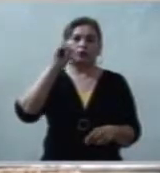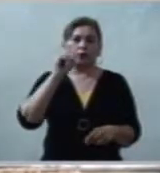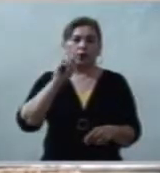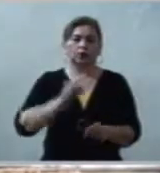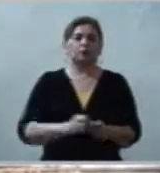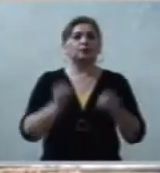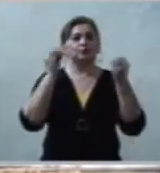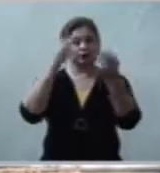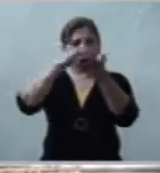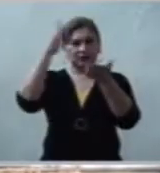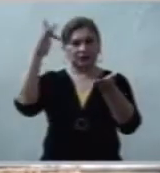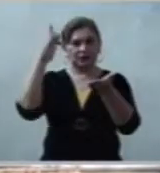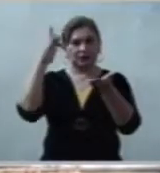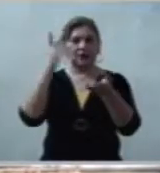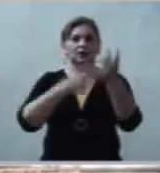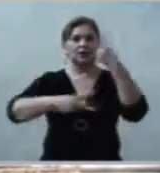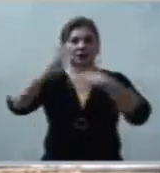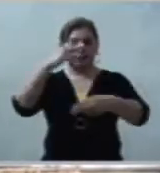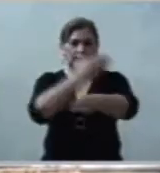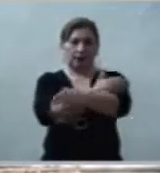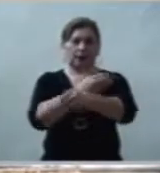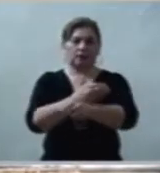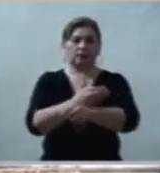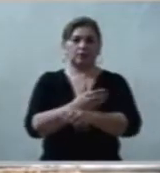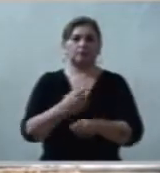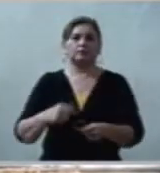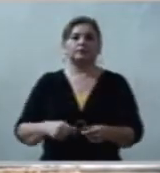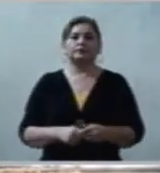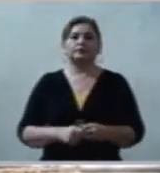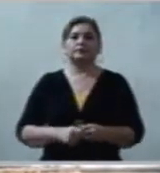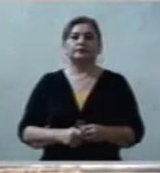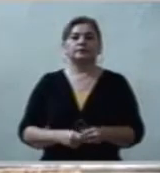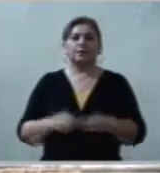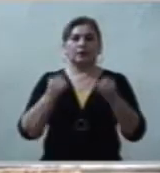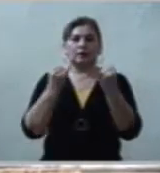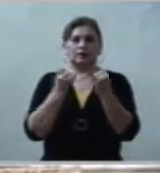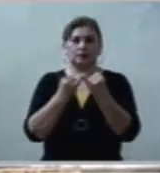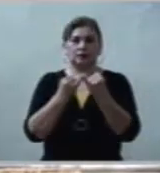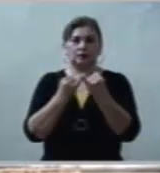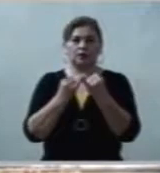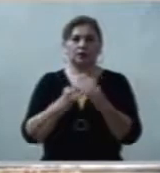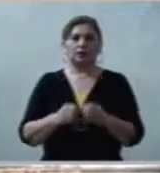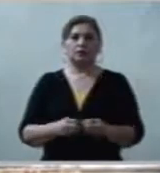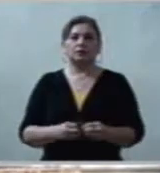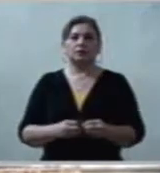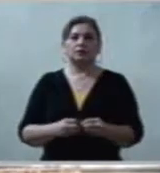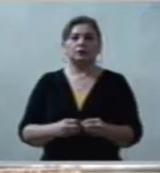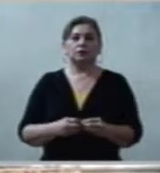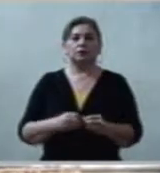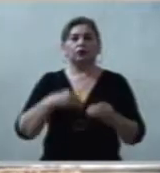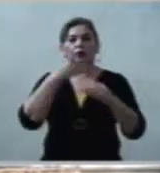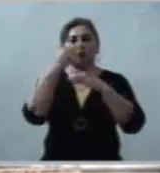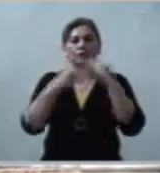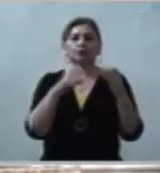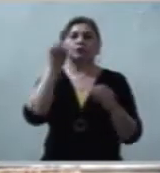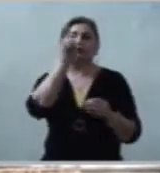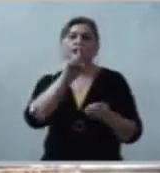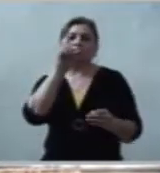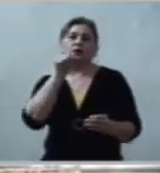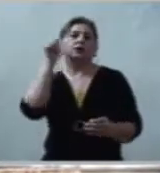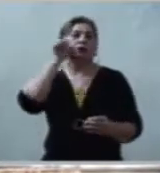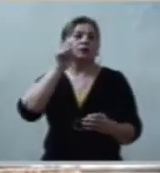agradecidos de su compañía. Y también, como todos los domingos,